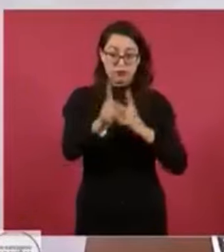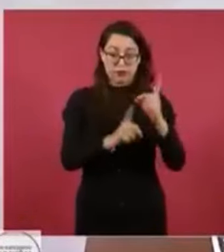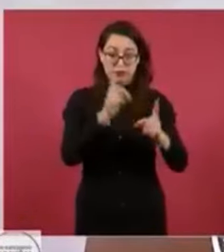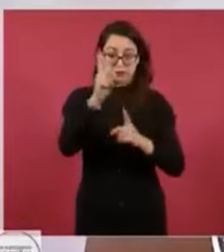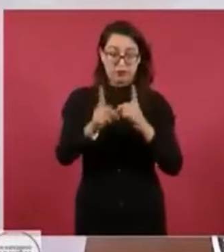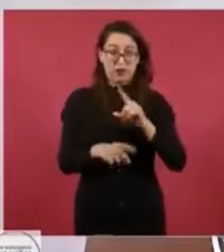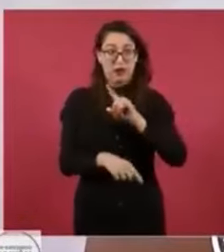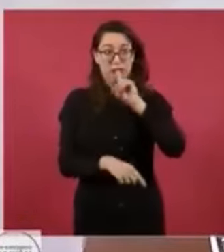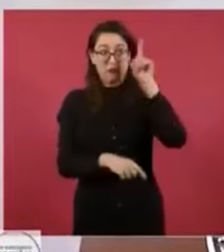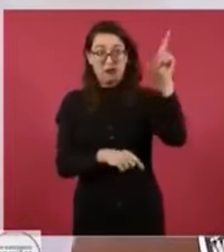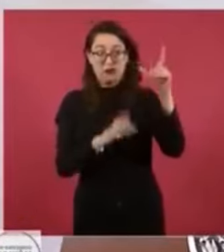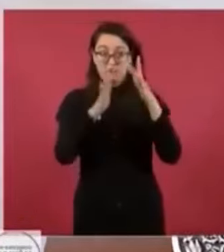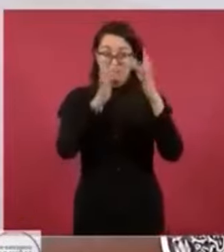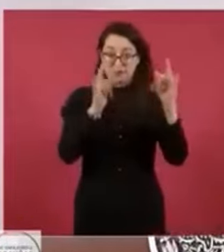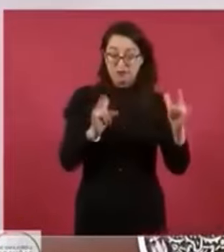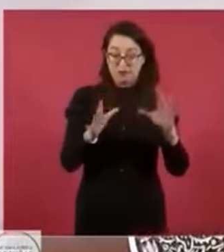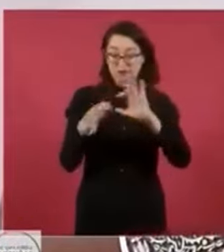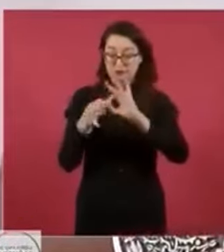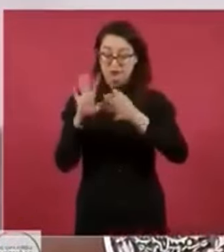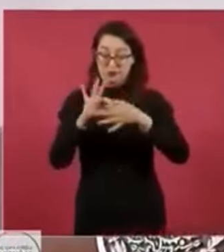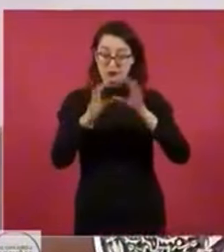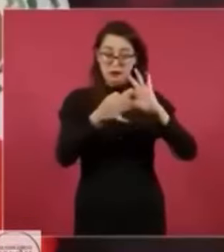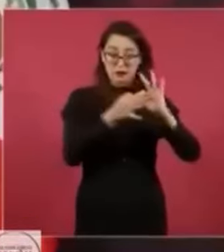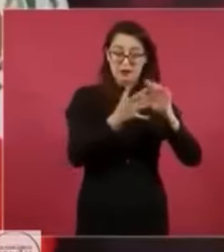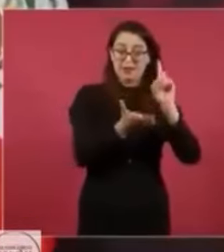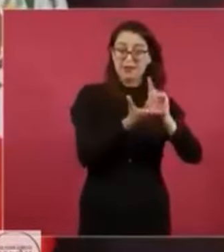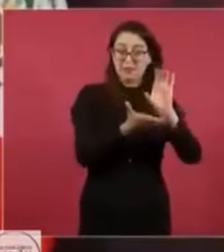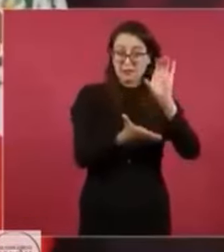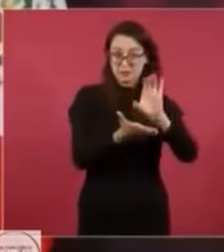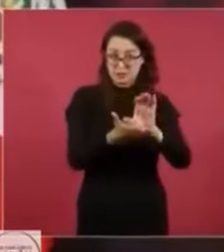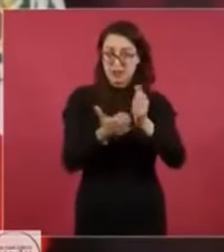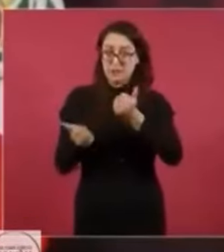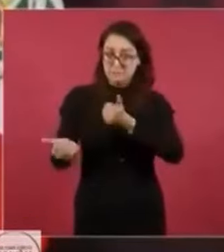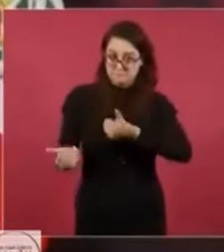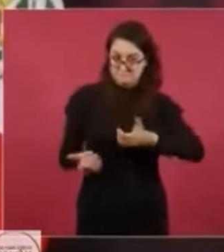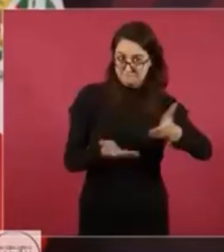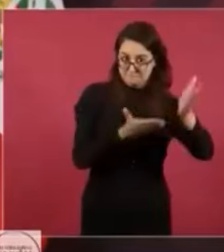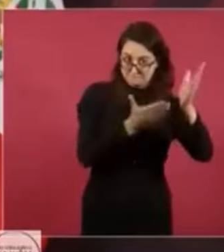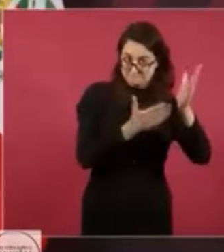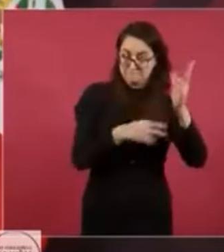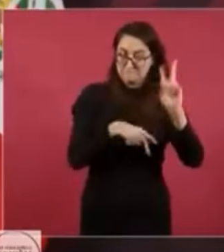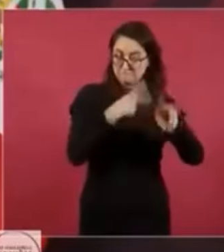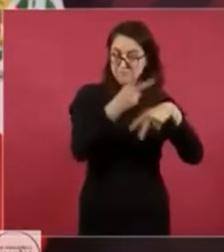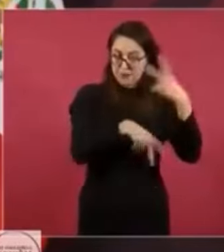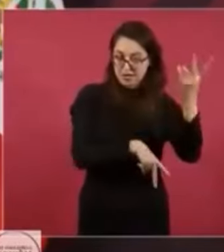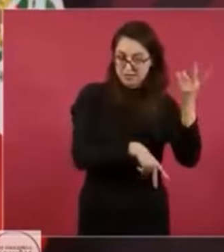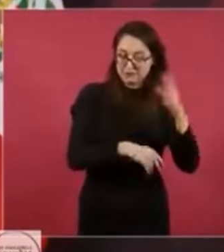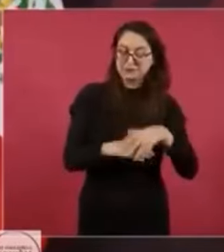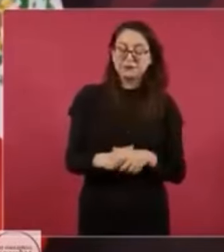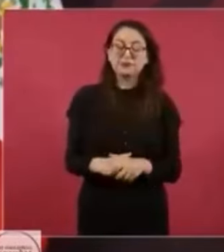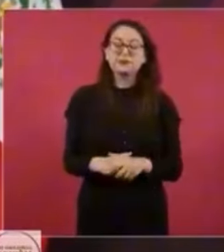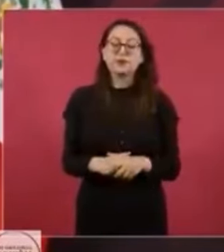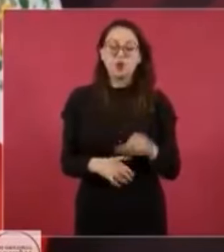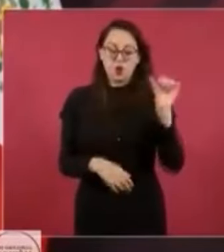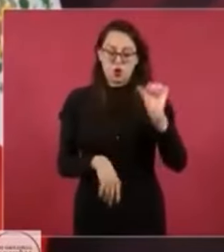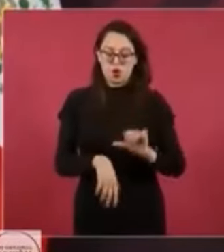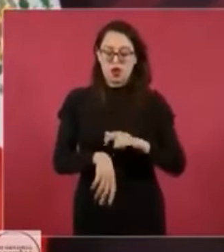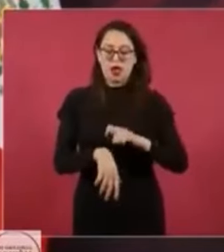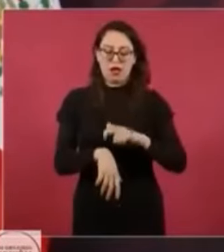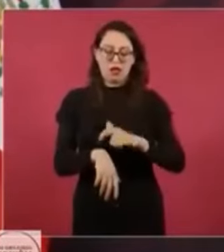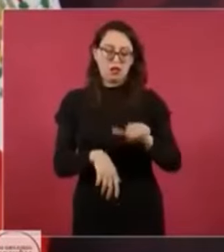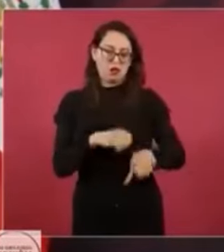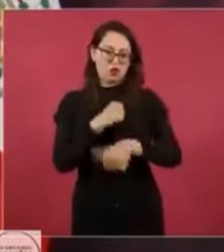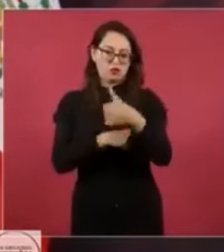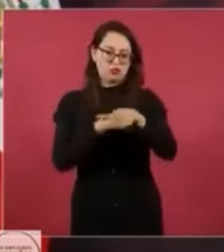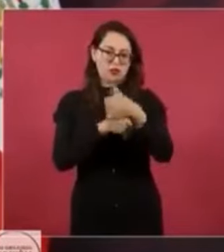y vamos a esperar a que terminen de regresar todos los